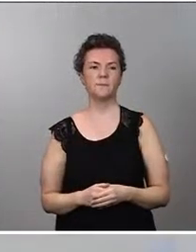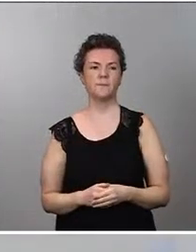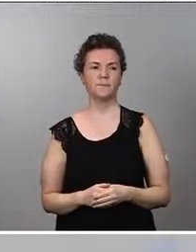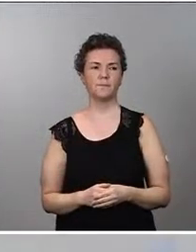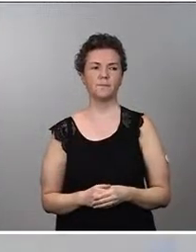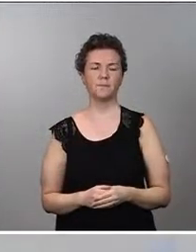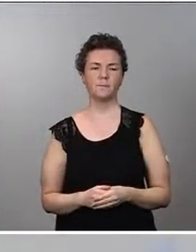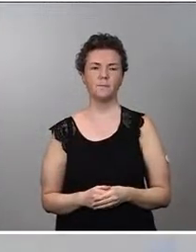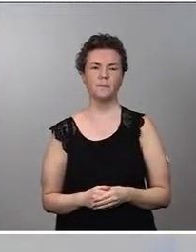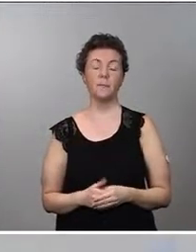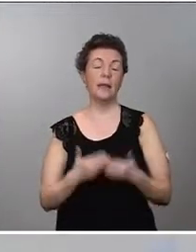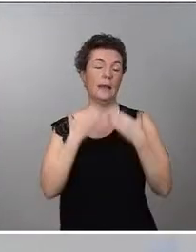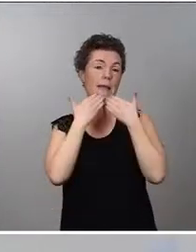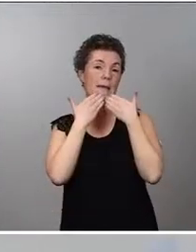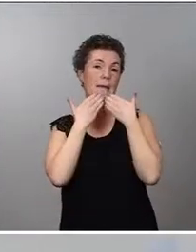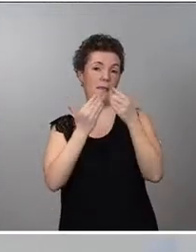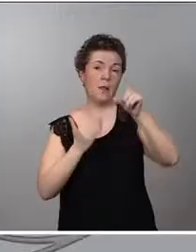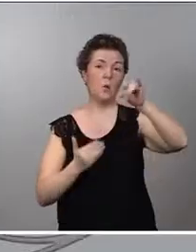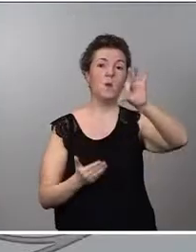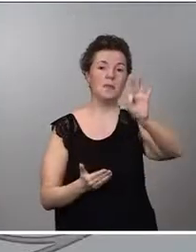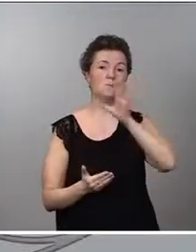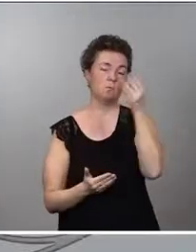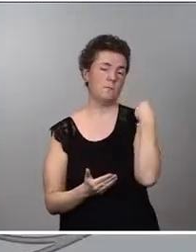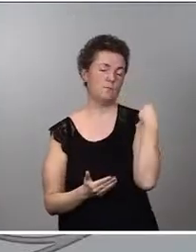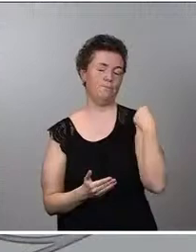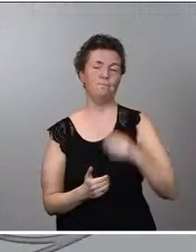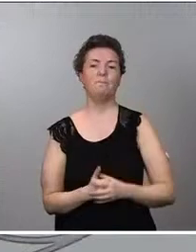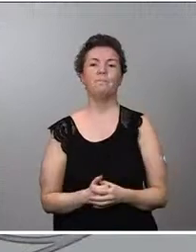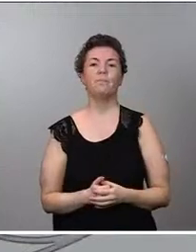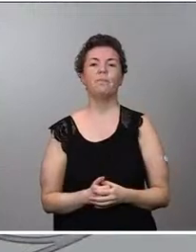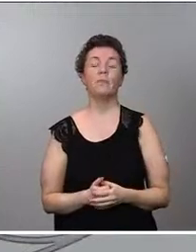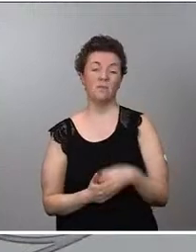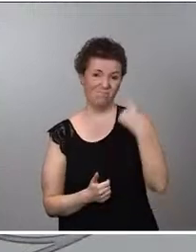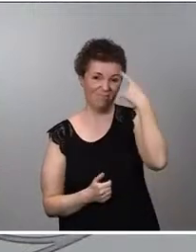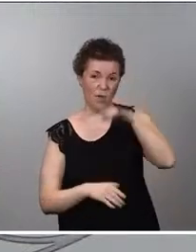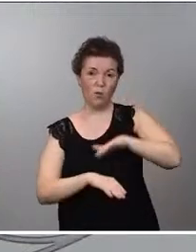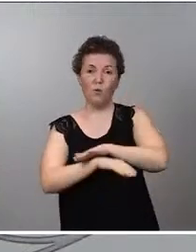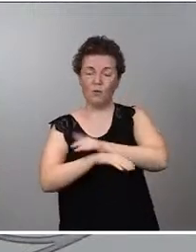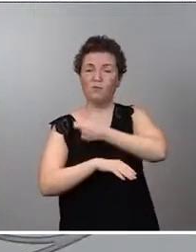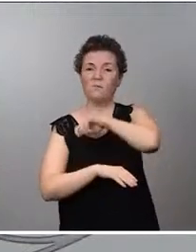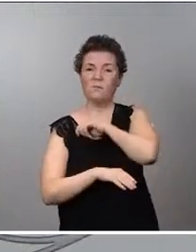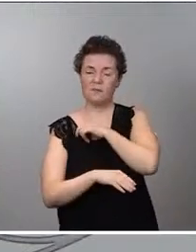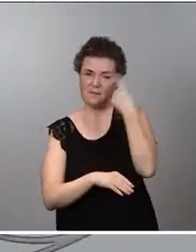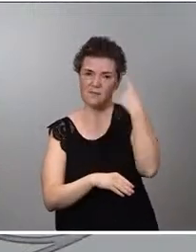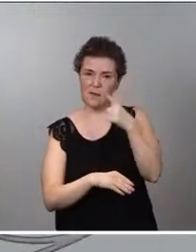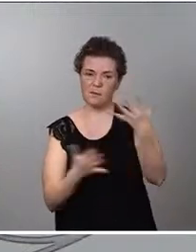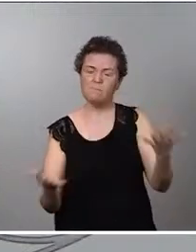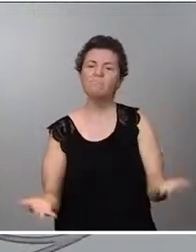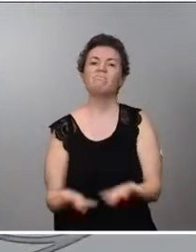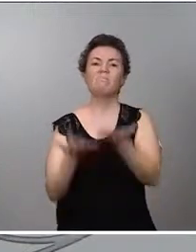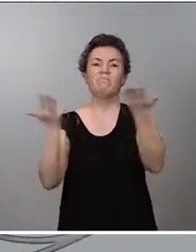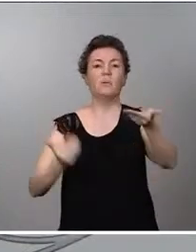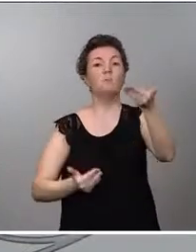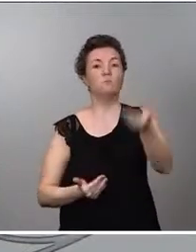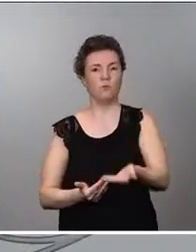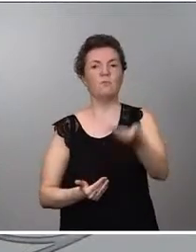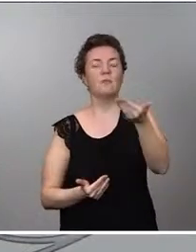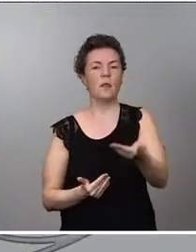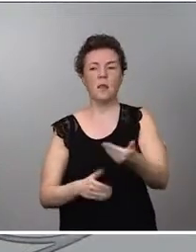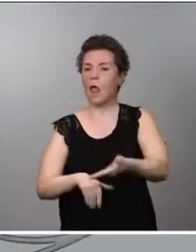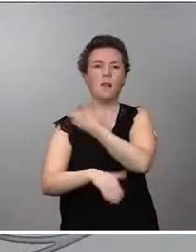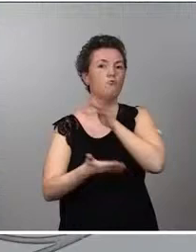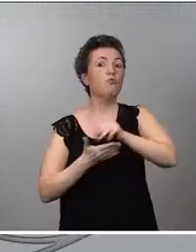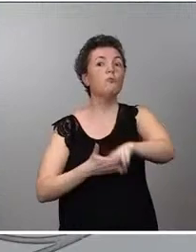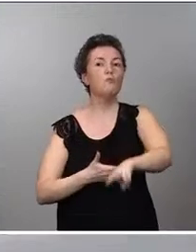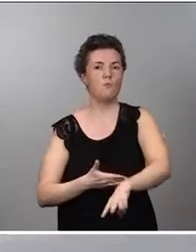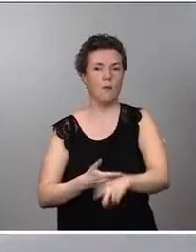Muchas gracias, Luis, por esta pregunta. Como saben, el Gobierno de España ha dado un impulso importantísimo sin precedentes diría yo a la